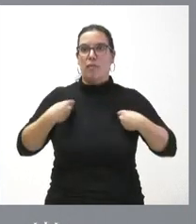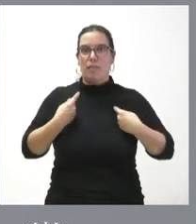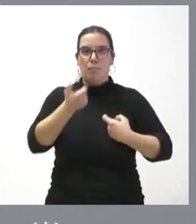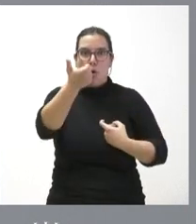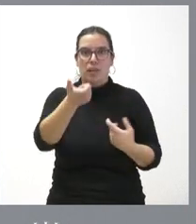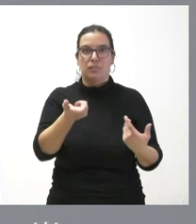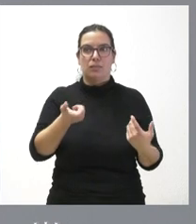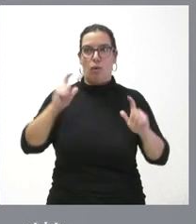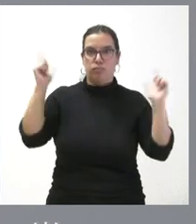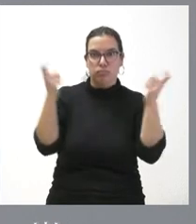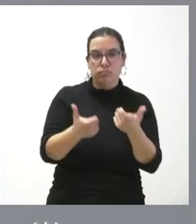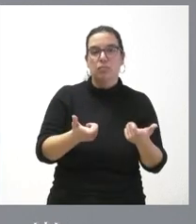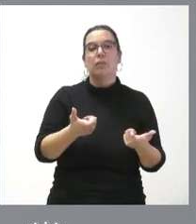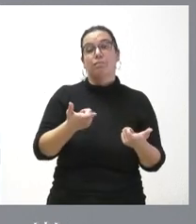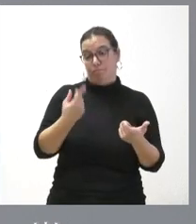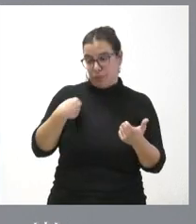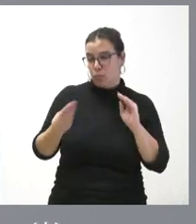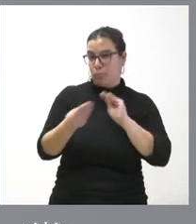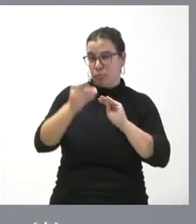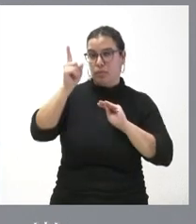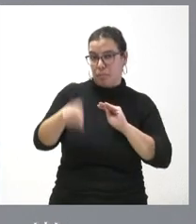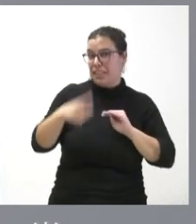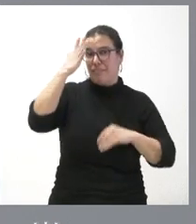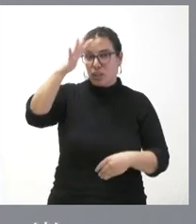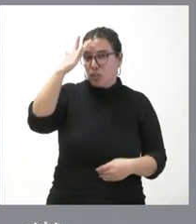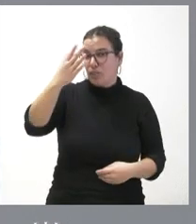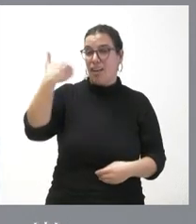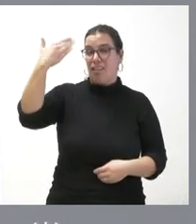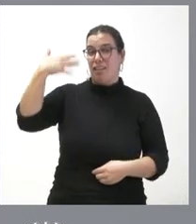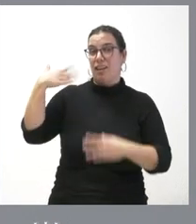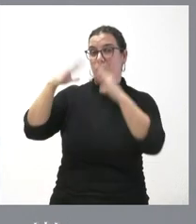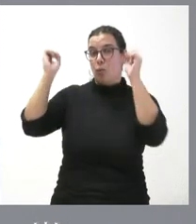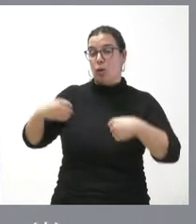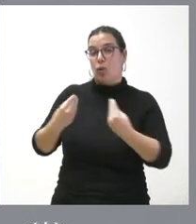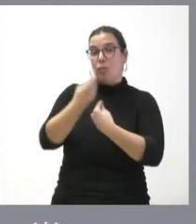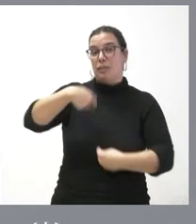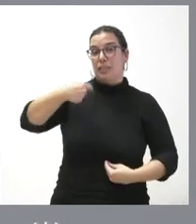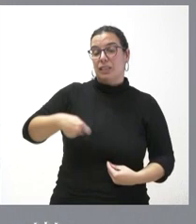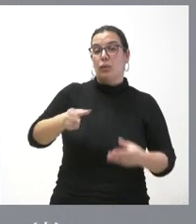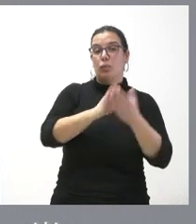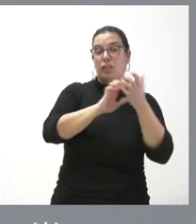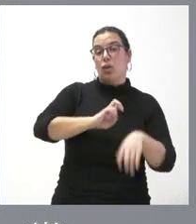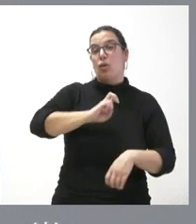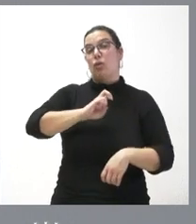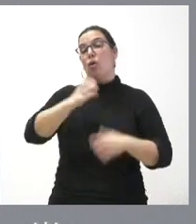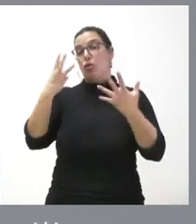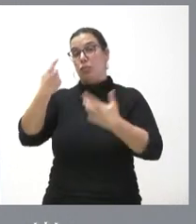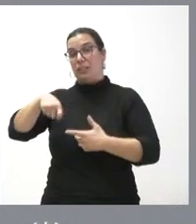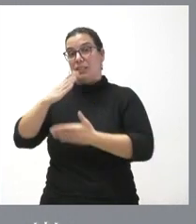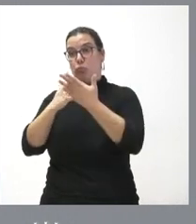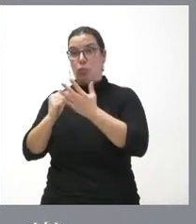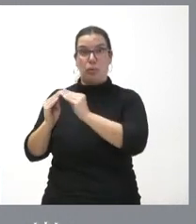y esto nosotros también lo compartimos plenamente y es la filosofía de aquel acuerdo que se firmó por el presidente de la Junta de Castellón con otros presidentes ocho presidentes autonómicos